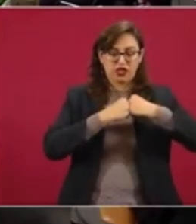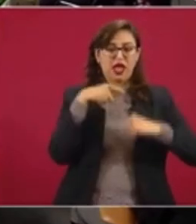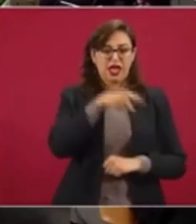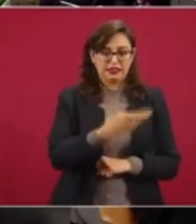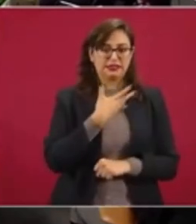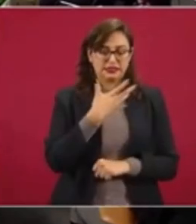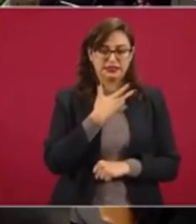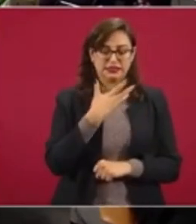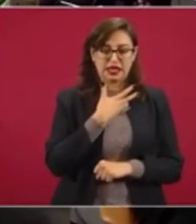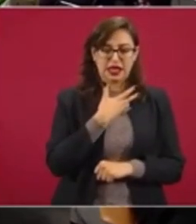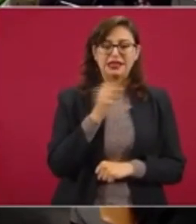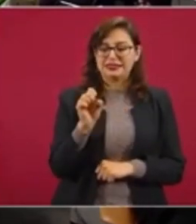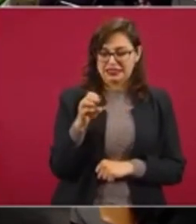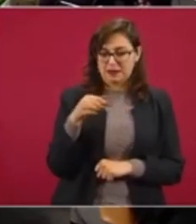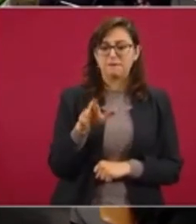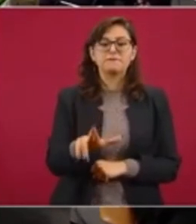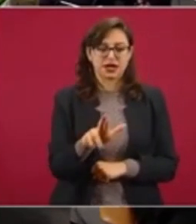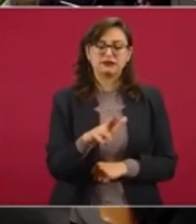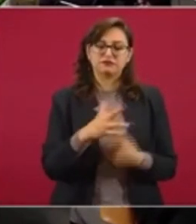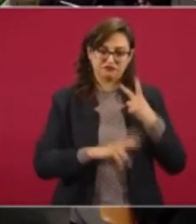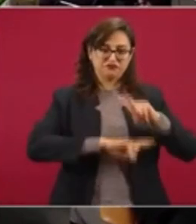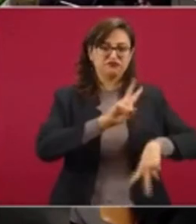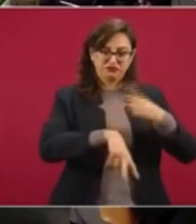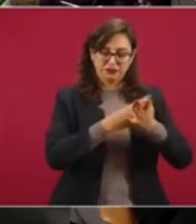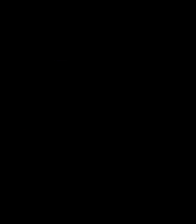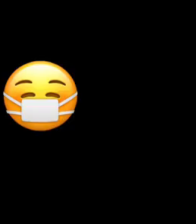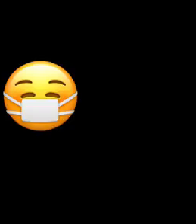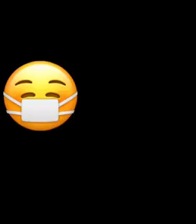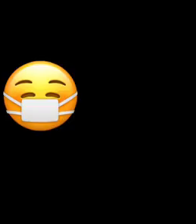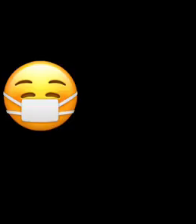de la Marina que está ayudando.